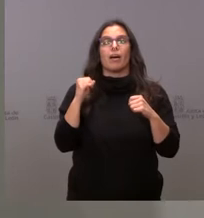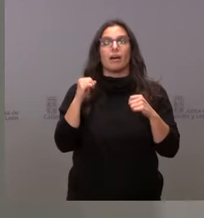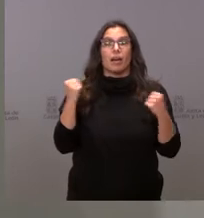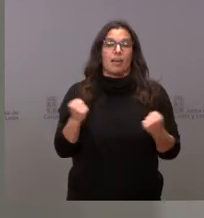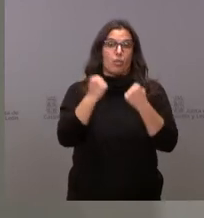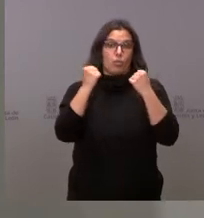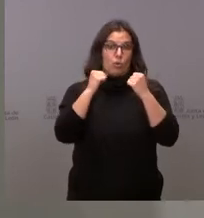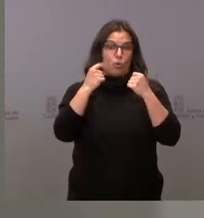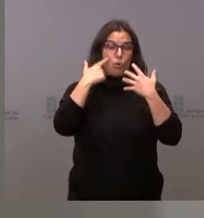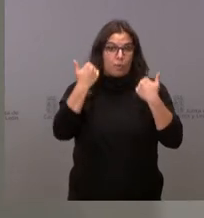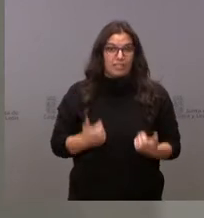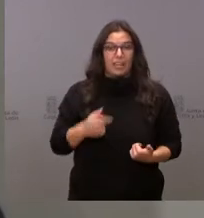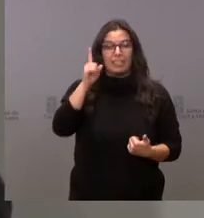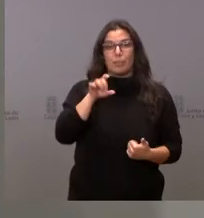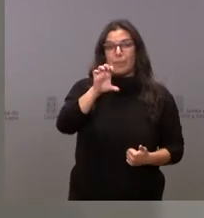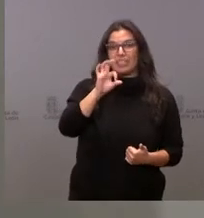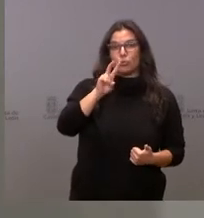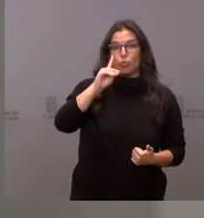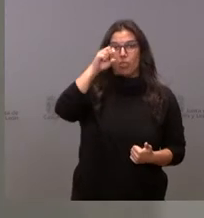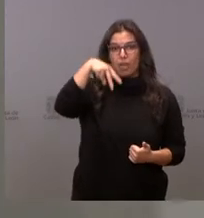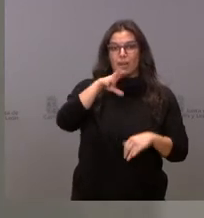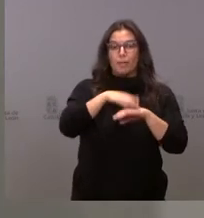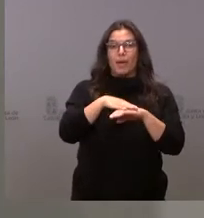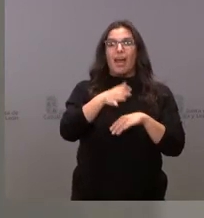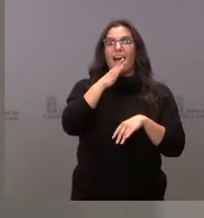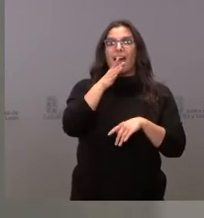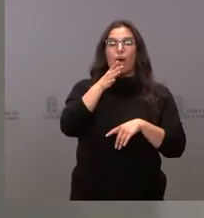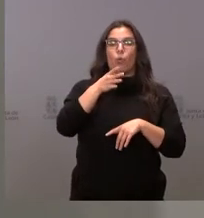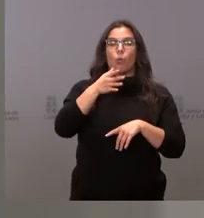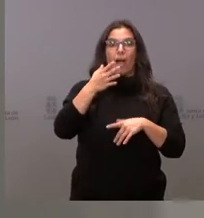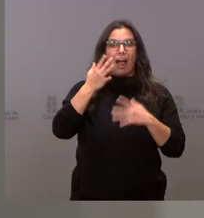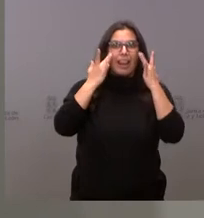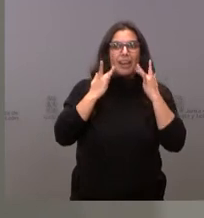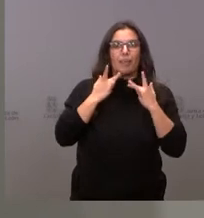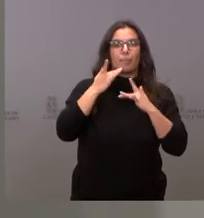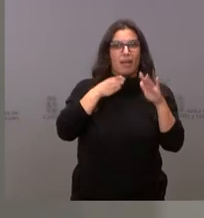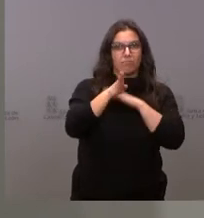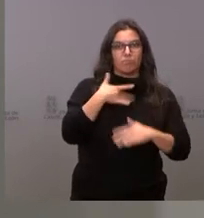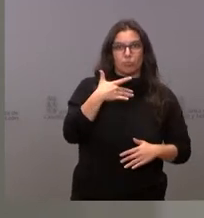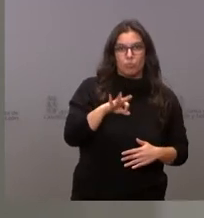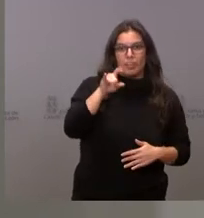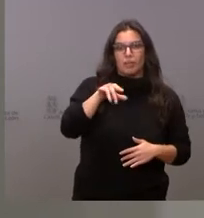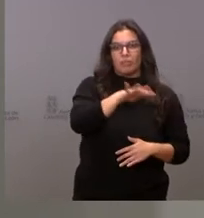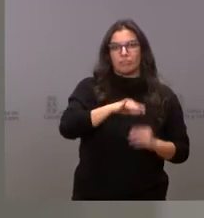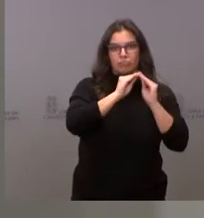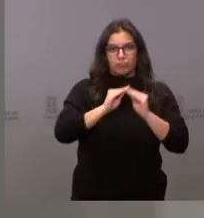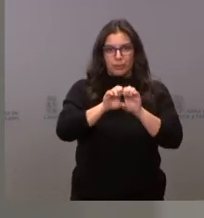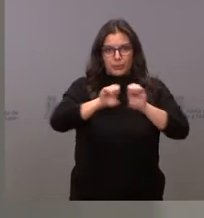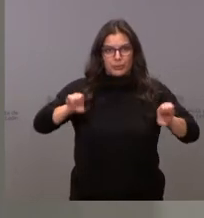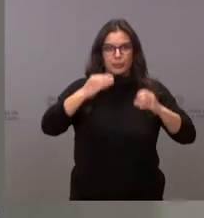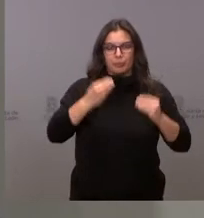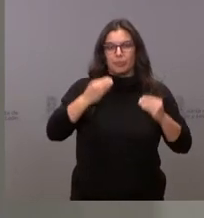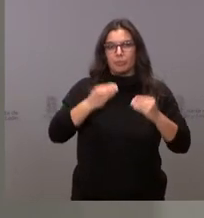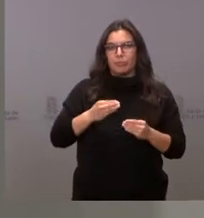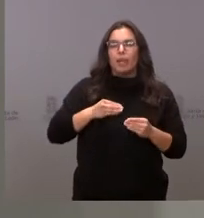en Sudán, para mejorar el acceso al agua segura y a condiciones de saneamiento en la zona, que van a afectar a más de